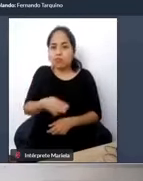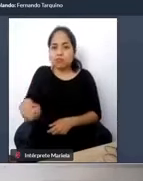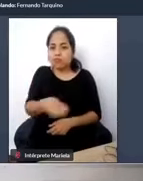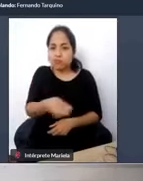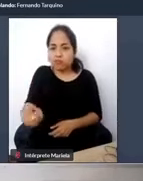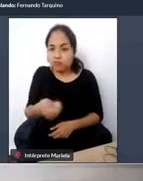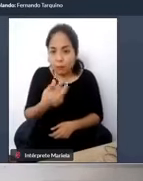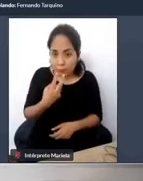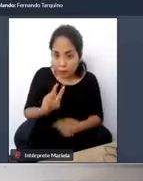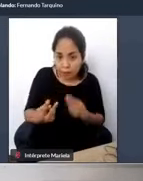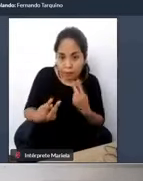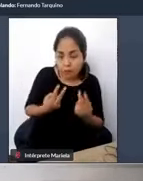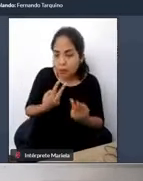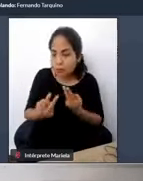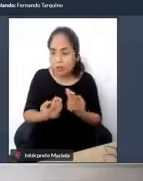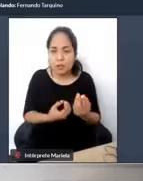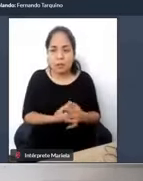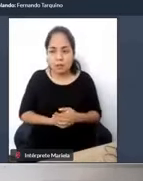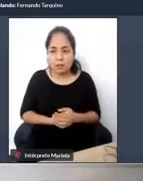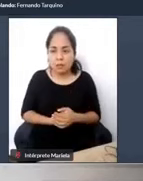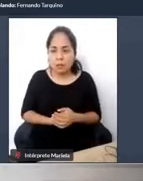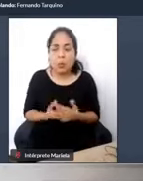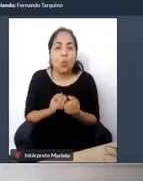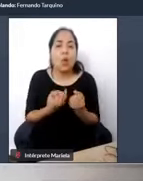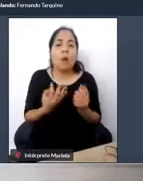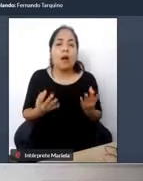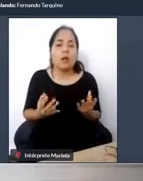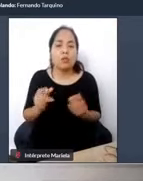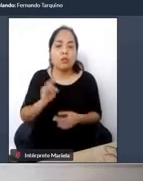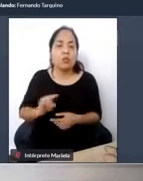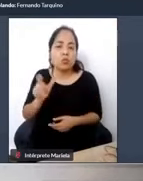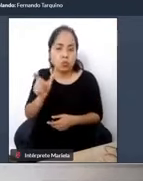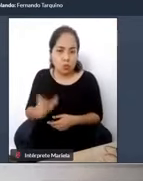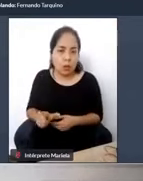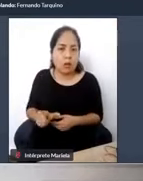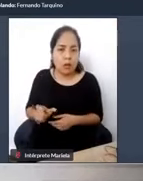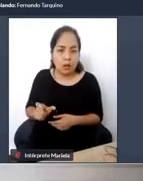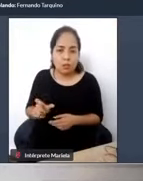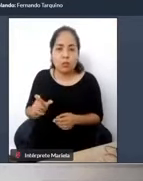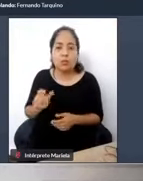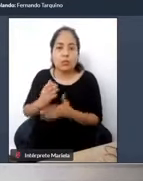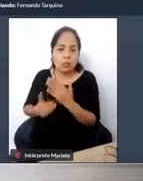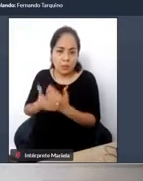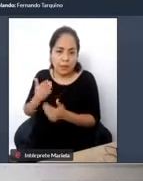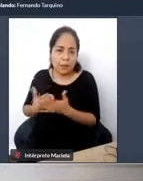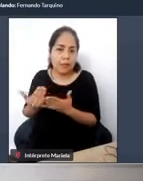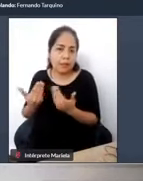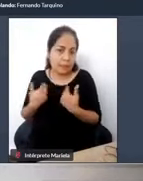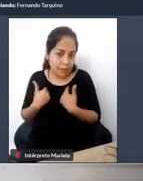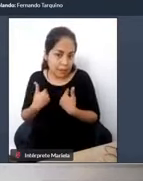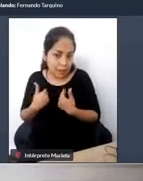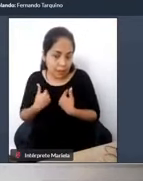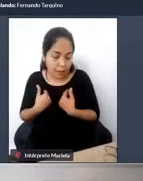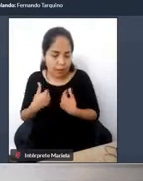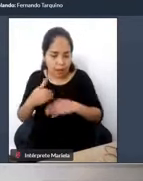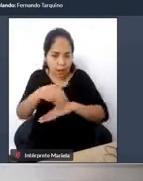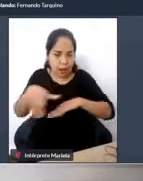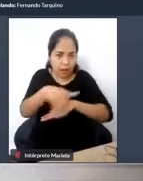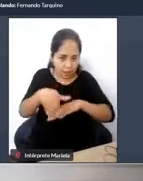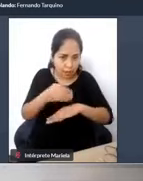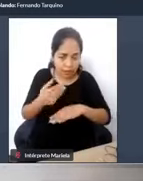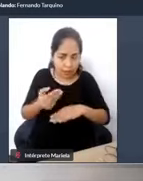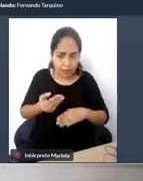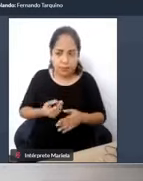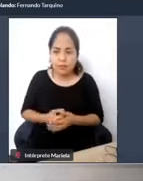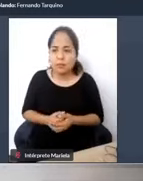cada uno de los tipos de discapacidad que existan en la calle, ¿no? Y poderlos